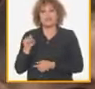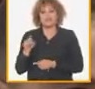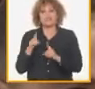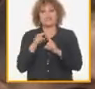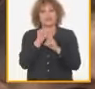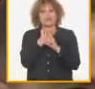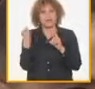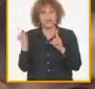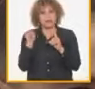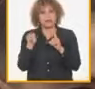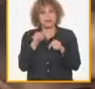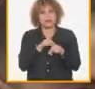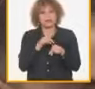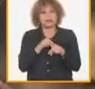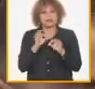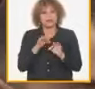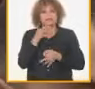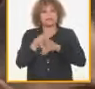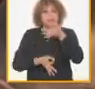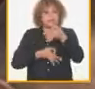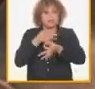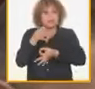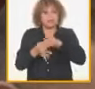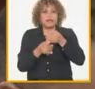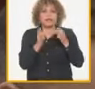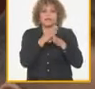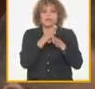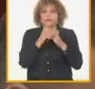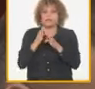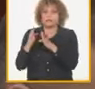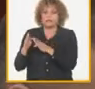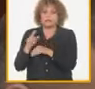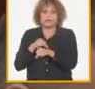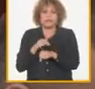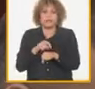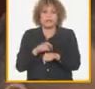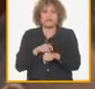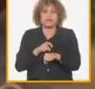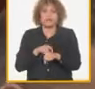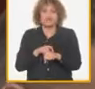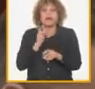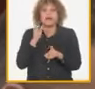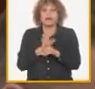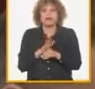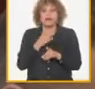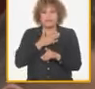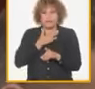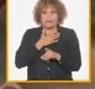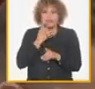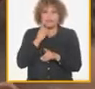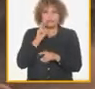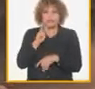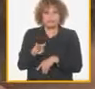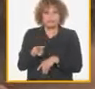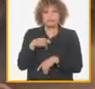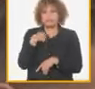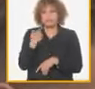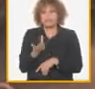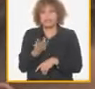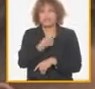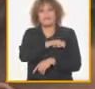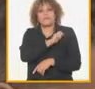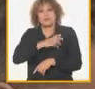que en este tiempo se han ido abordados en determinados espacios porque ciertamente a partir de la propia percepción también que tiene nuestra